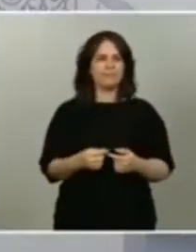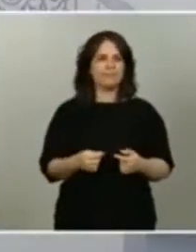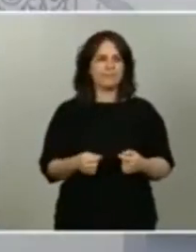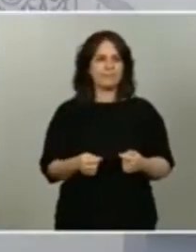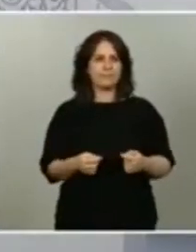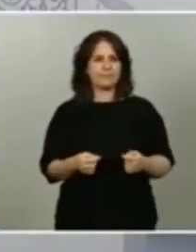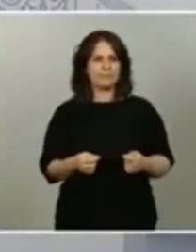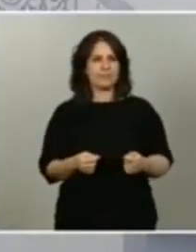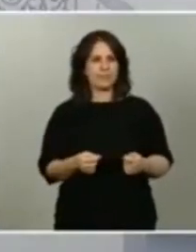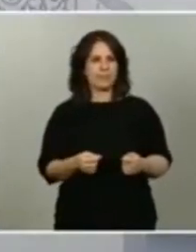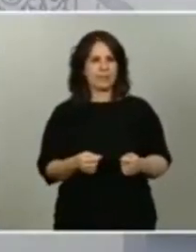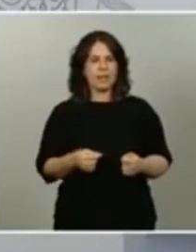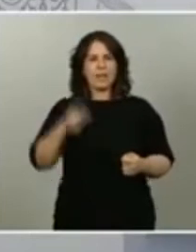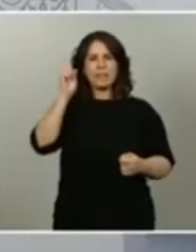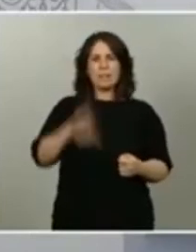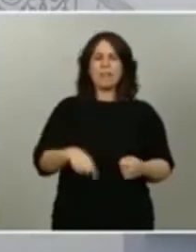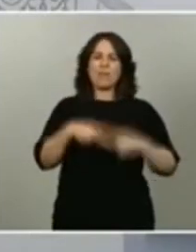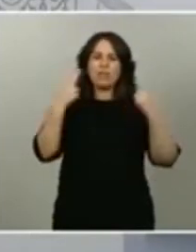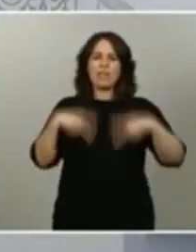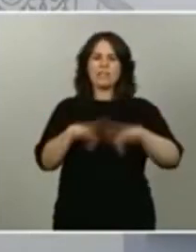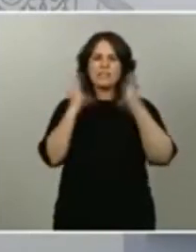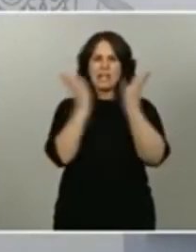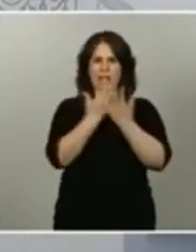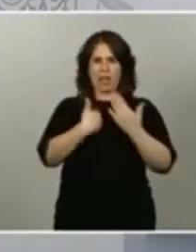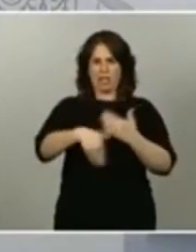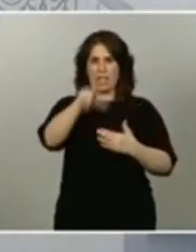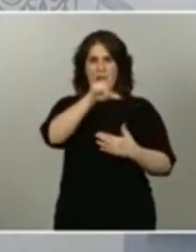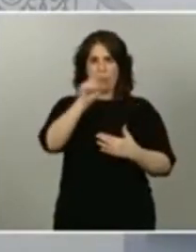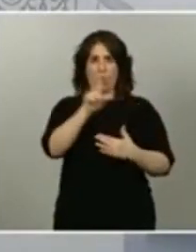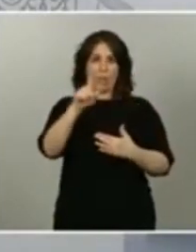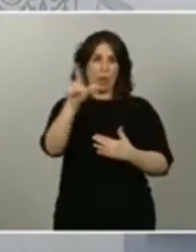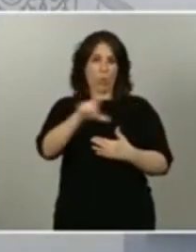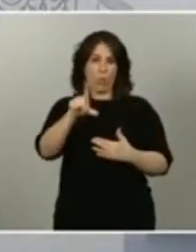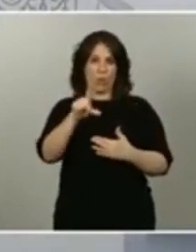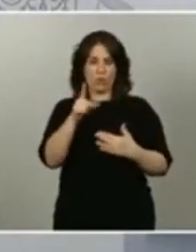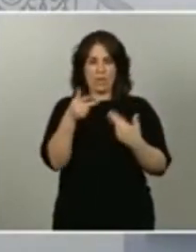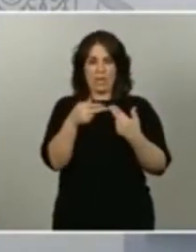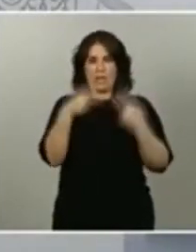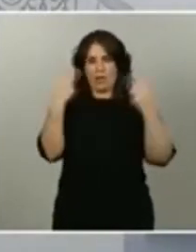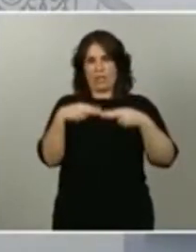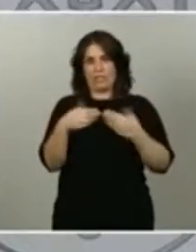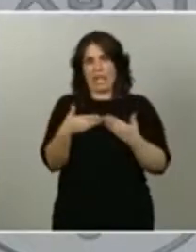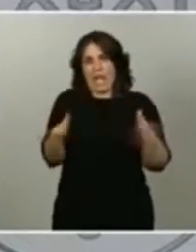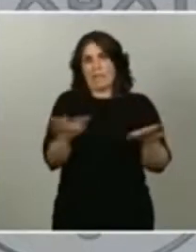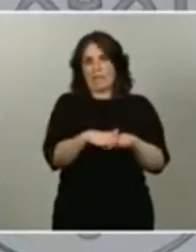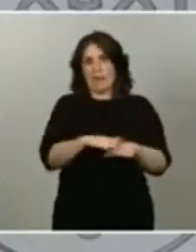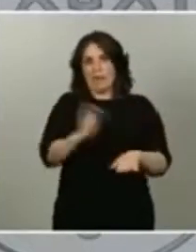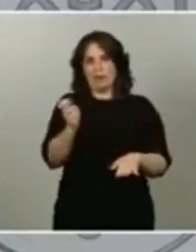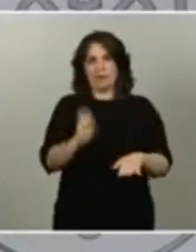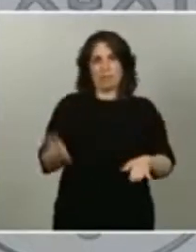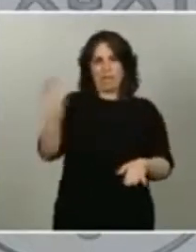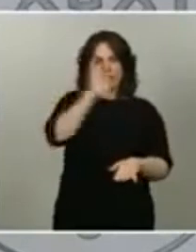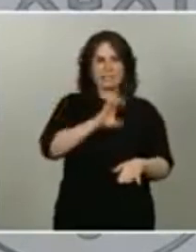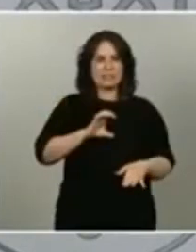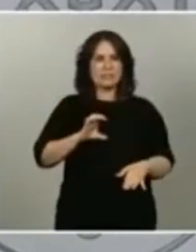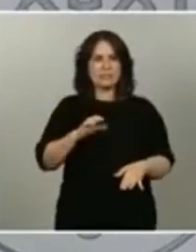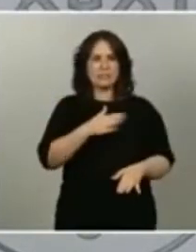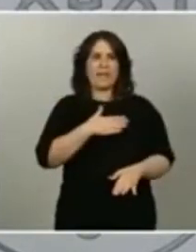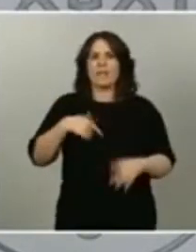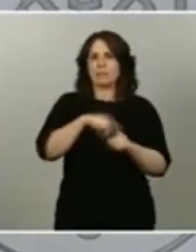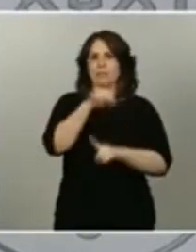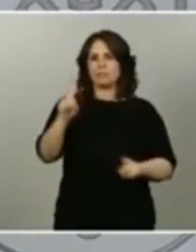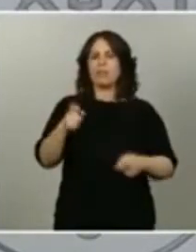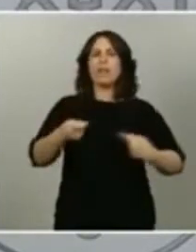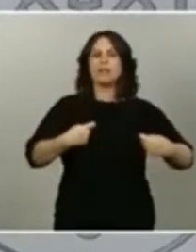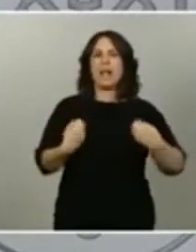terceros países, a partir del 1 de julio estamos ya muy cerca de esa fecha. Quería preguntarle cómo van esas negociaciones, si